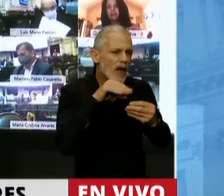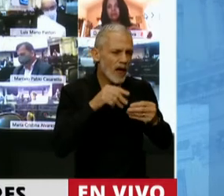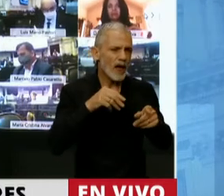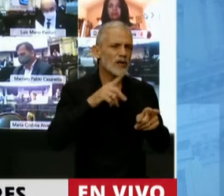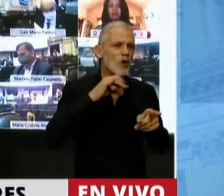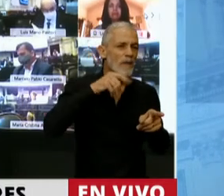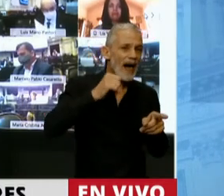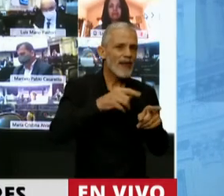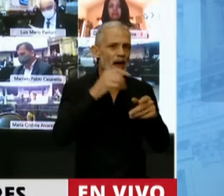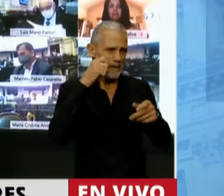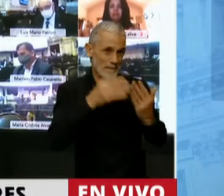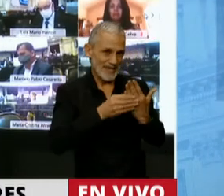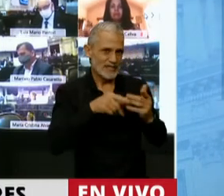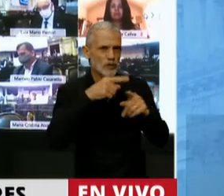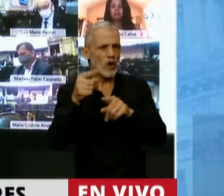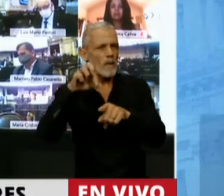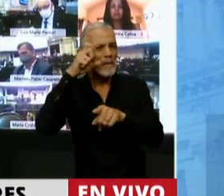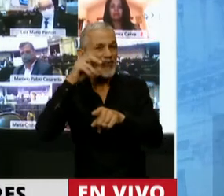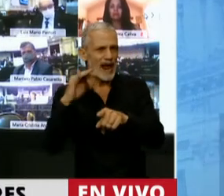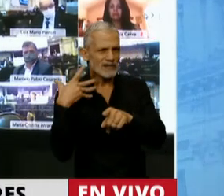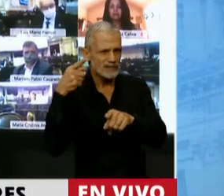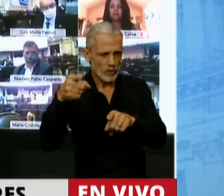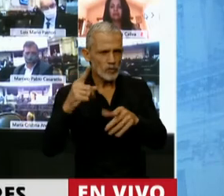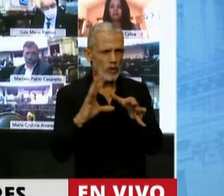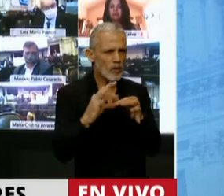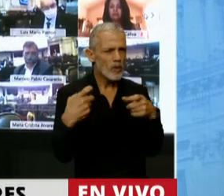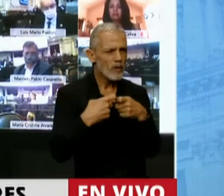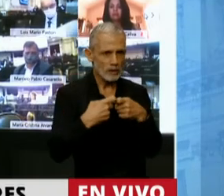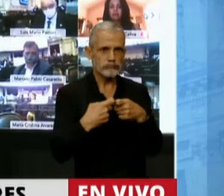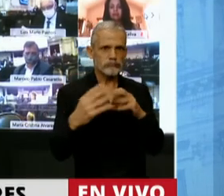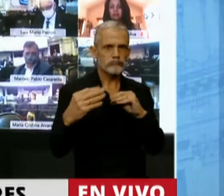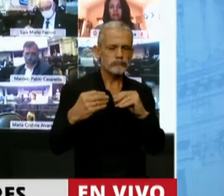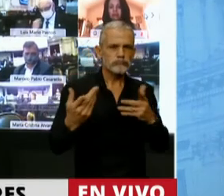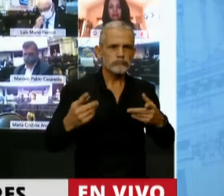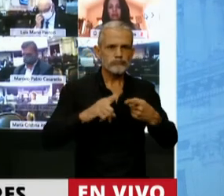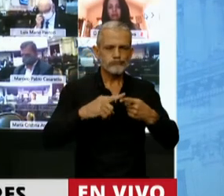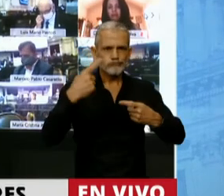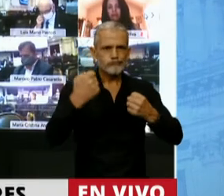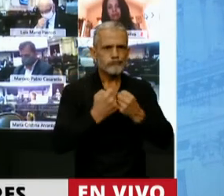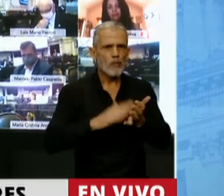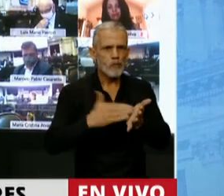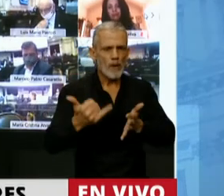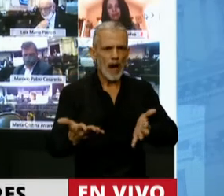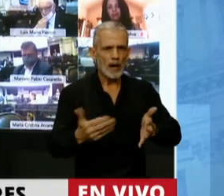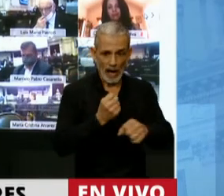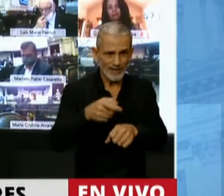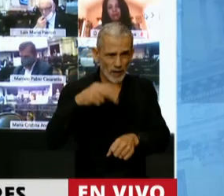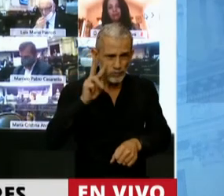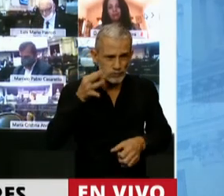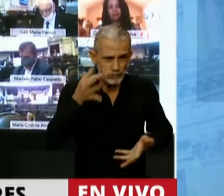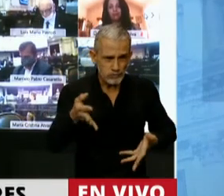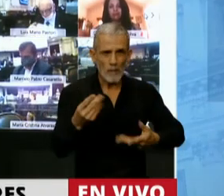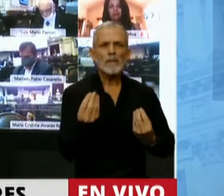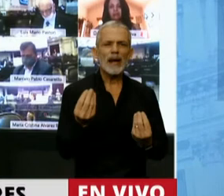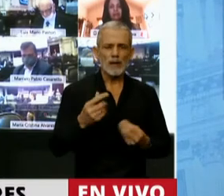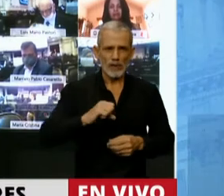Pedraza. Claramente esa complicidad que vemos hasta el día de hoy. Esa complicidad para hacerle